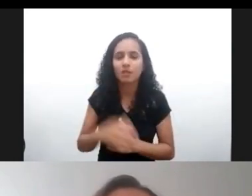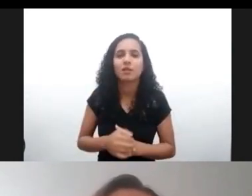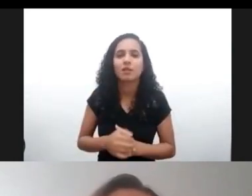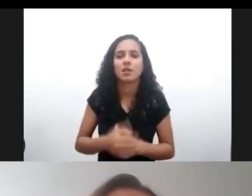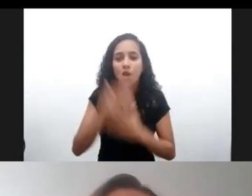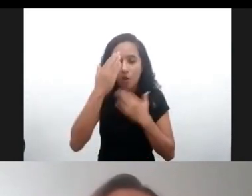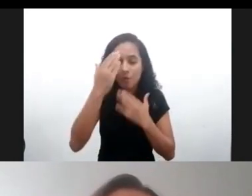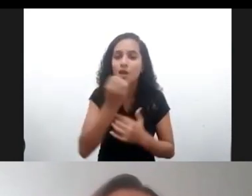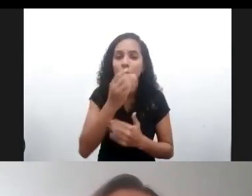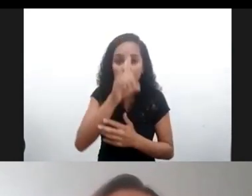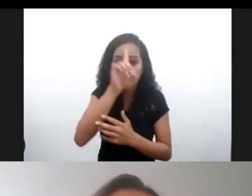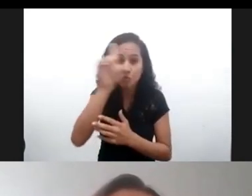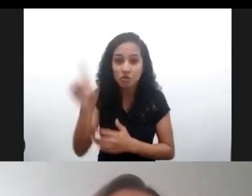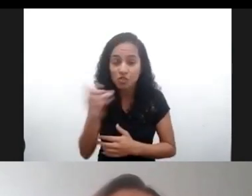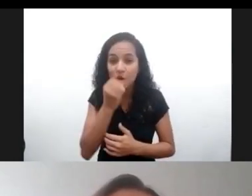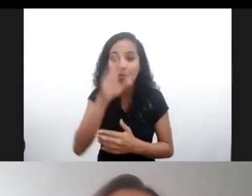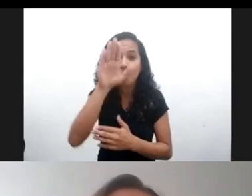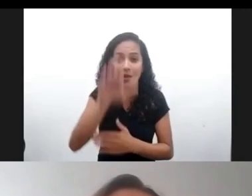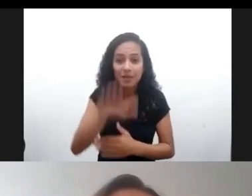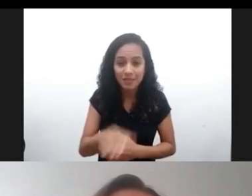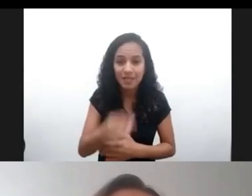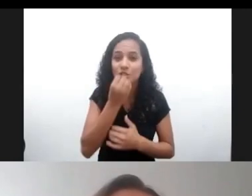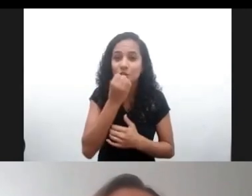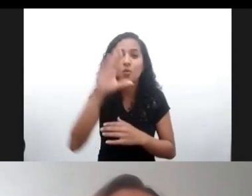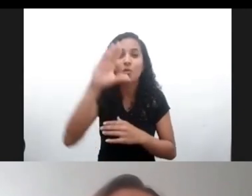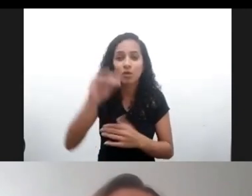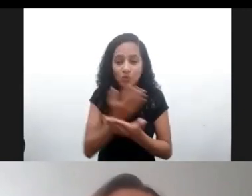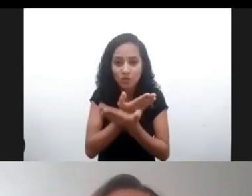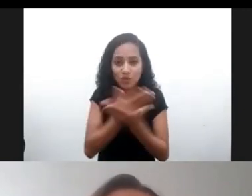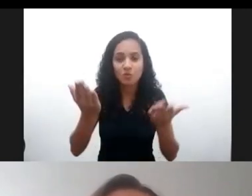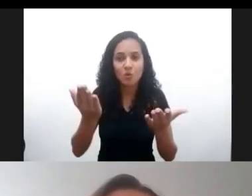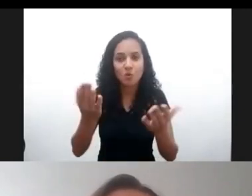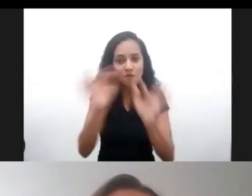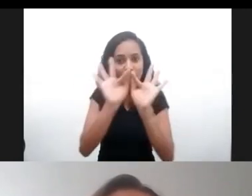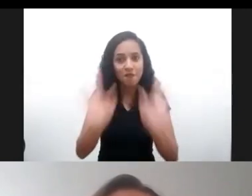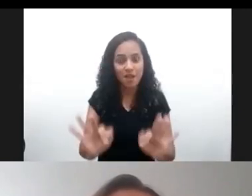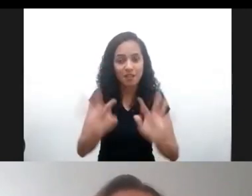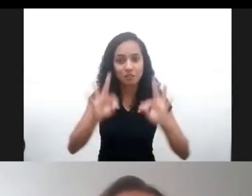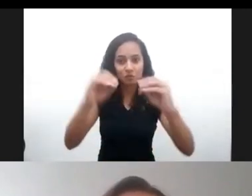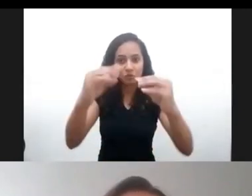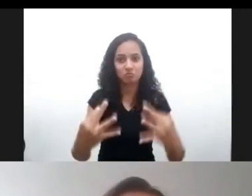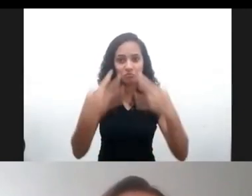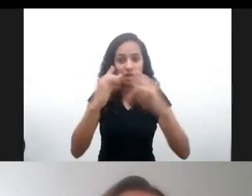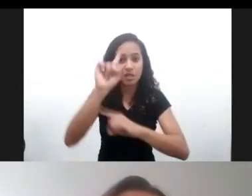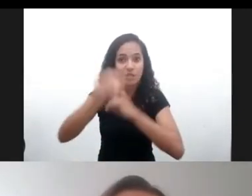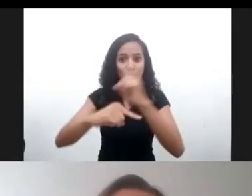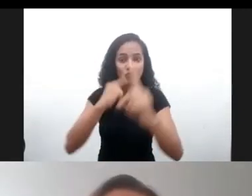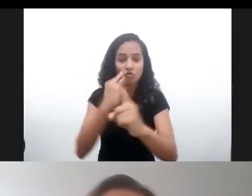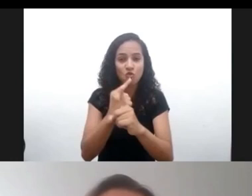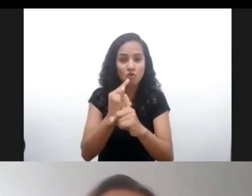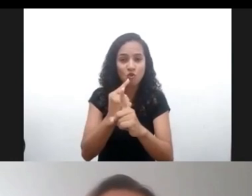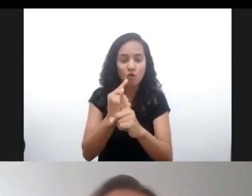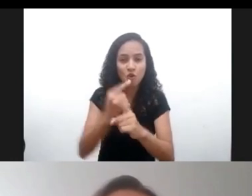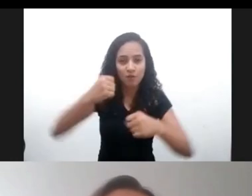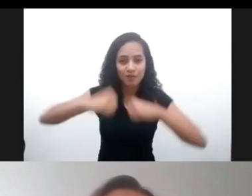trabajo, les felicito buenos días, buenas tardes, buenas noches a todas, todos, estoy muy feliz o estamos muy felices